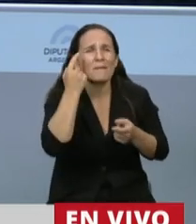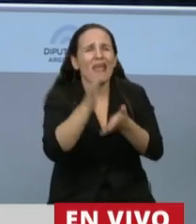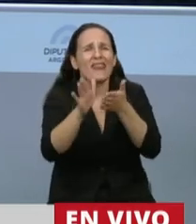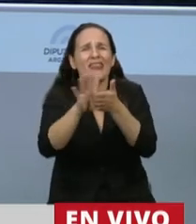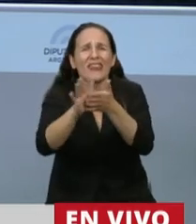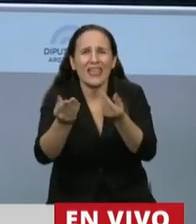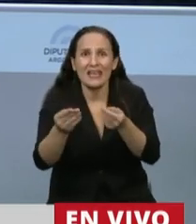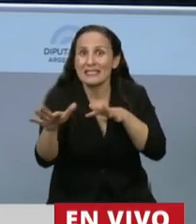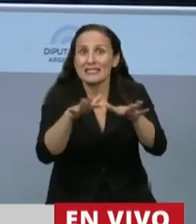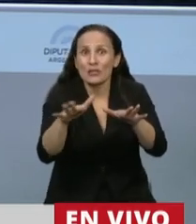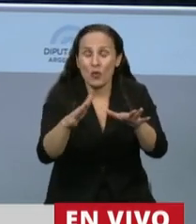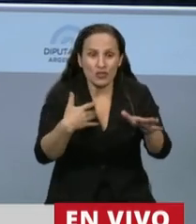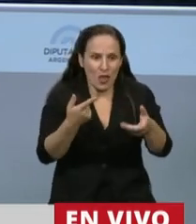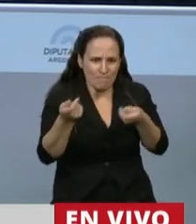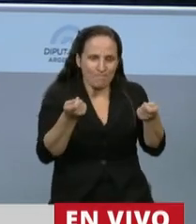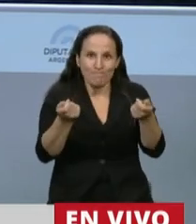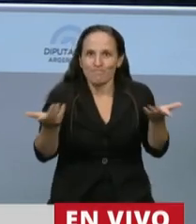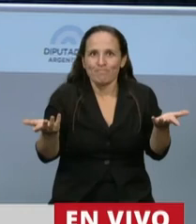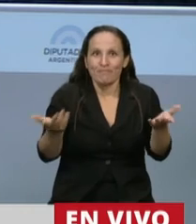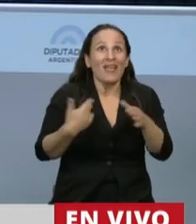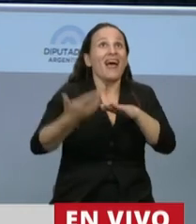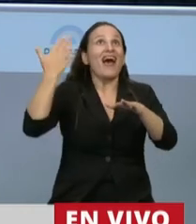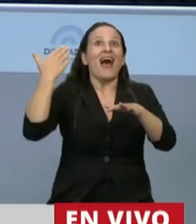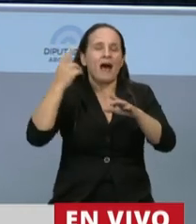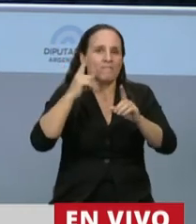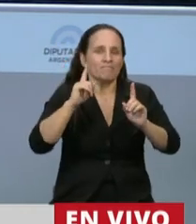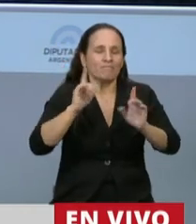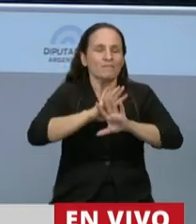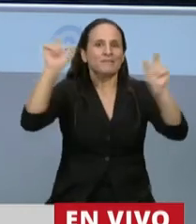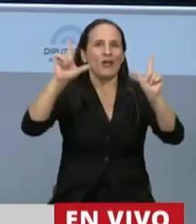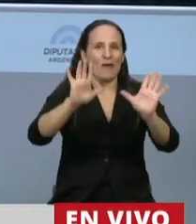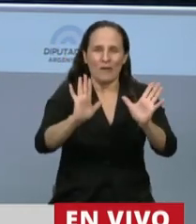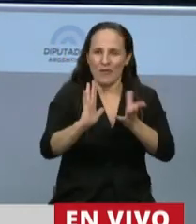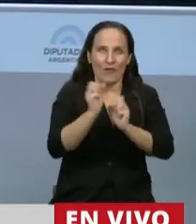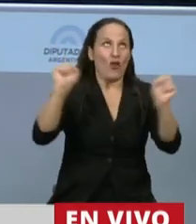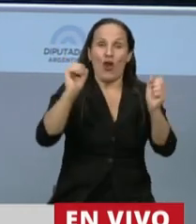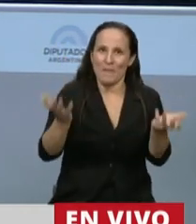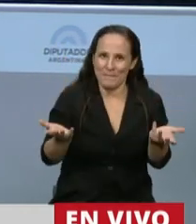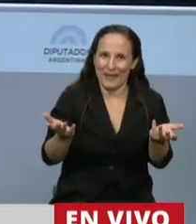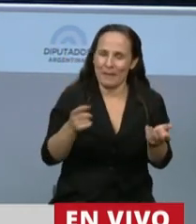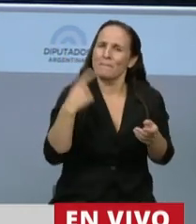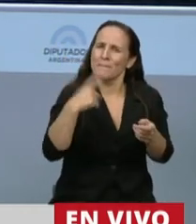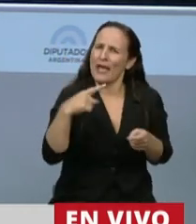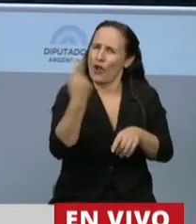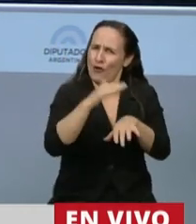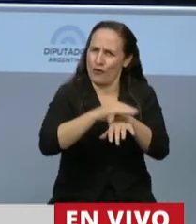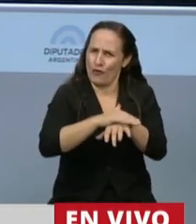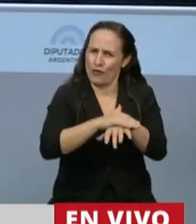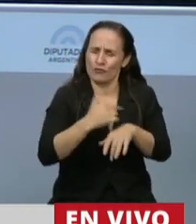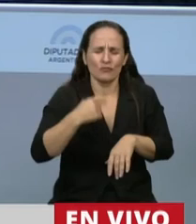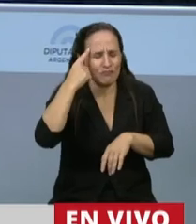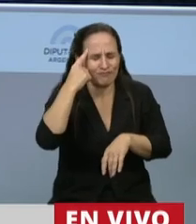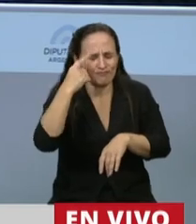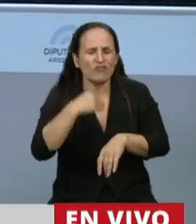situaciones que no podemos controlar, que no pudimos prever, pero que no tenemos que hacer cargo. Y estoy confiada que si juntos